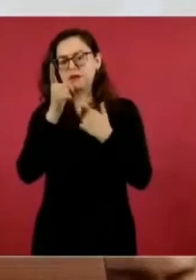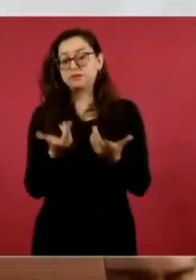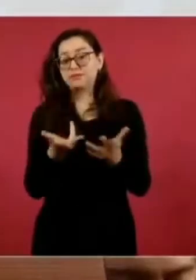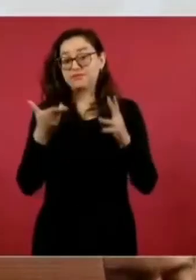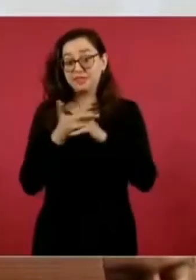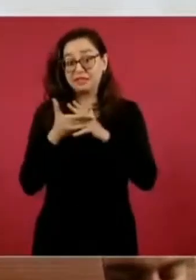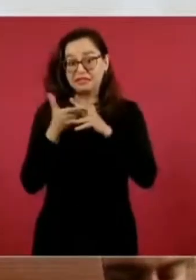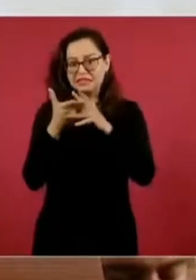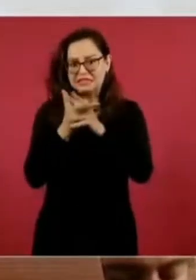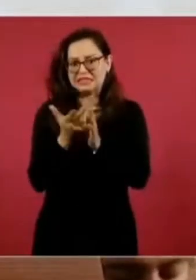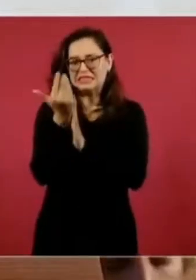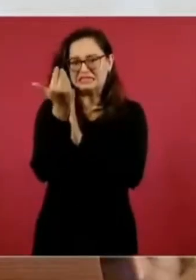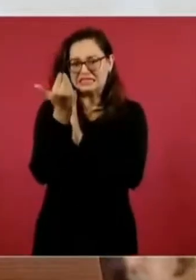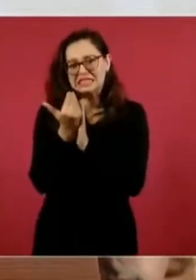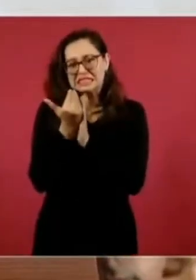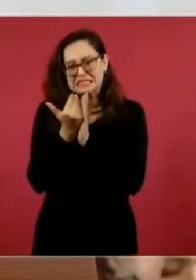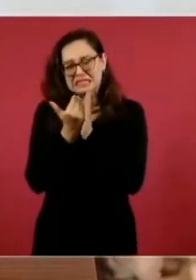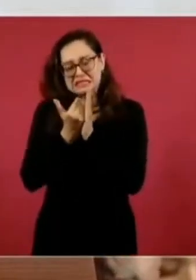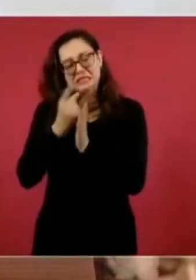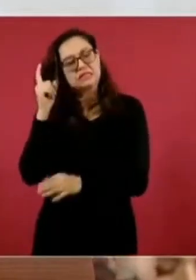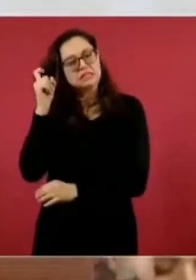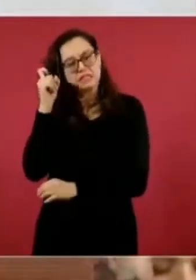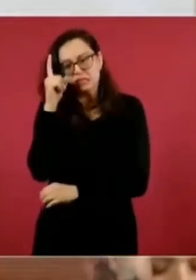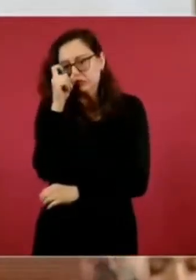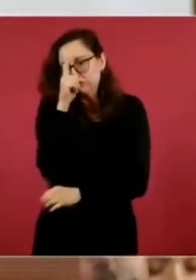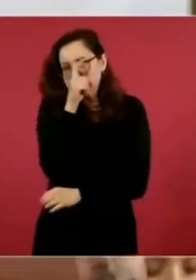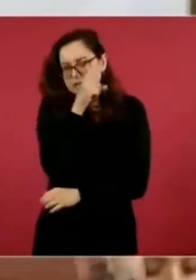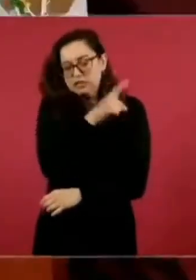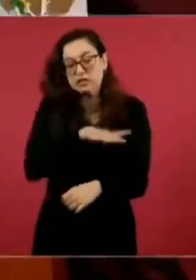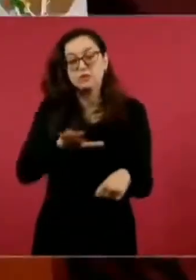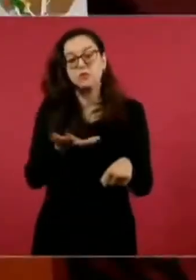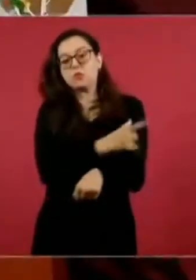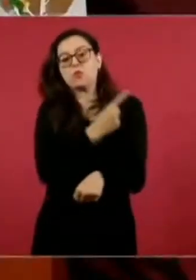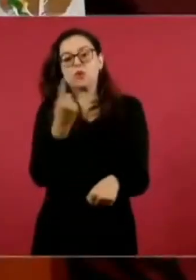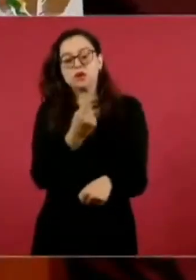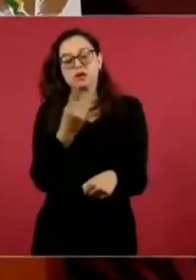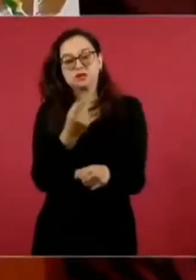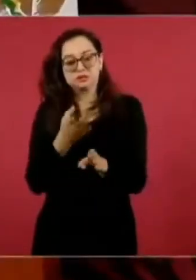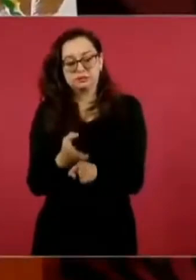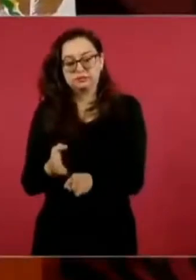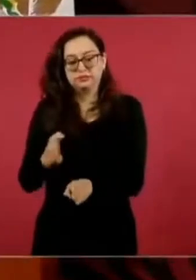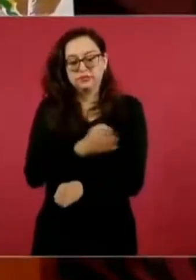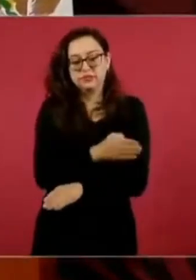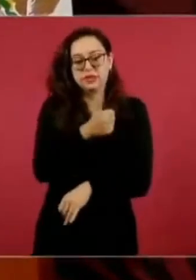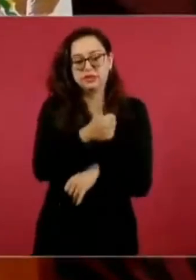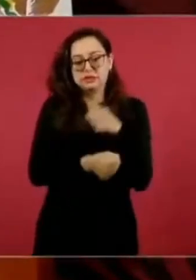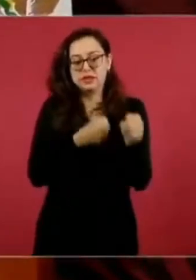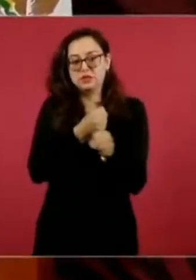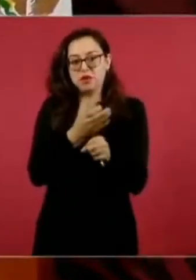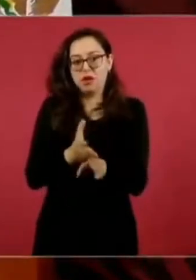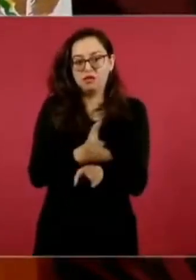porque nos dejaron muy arriba del número de homicidios.